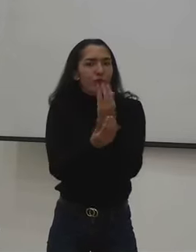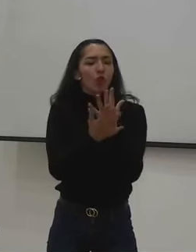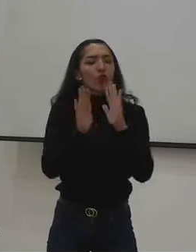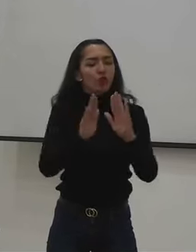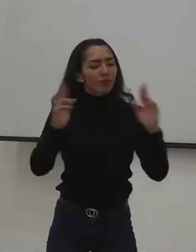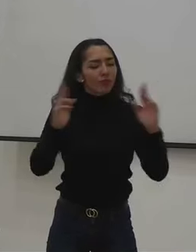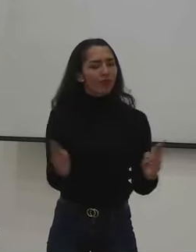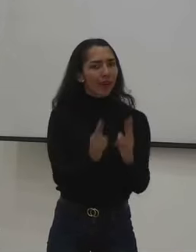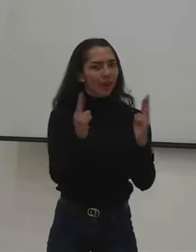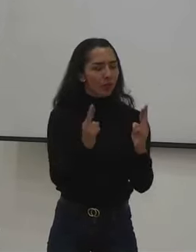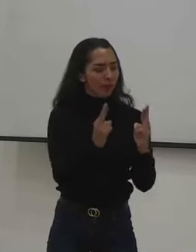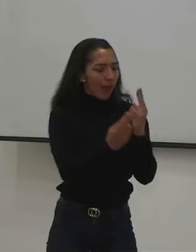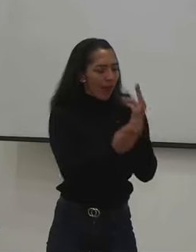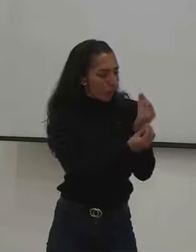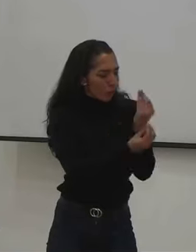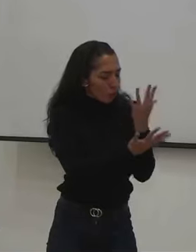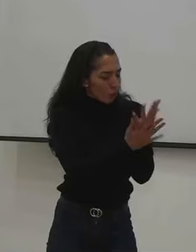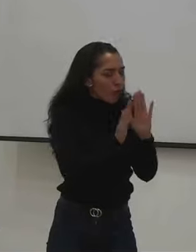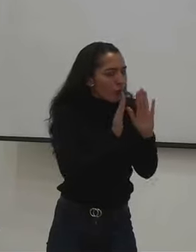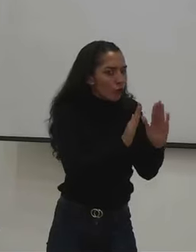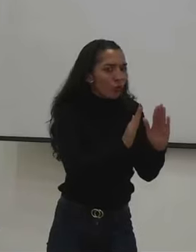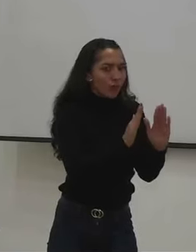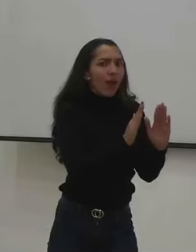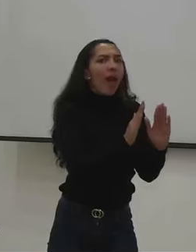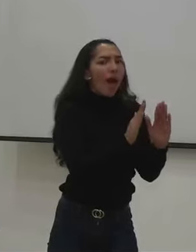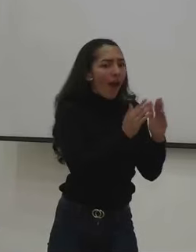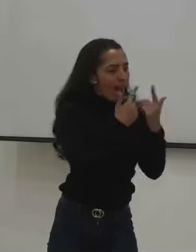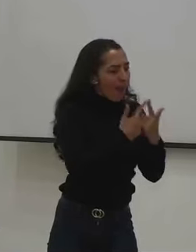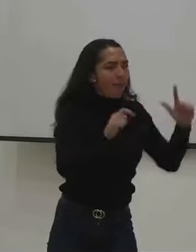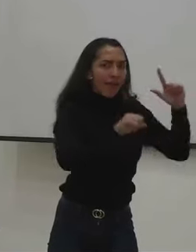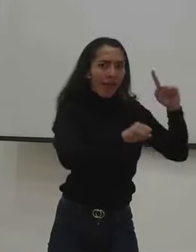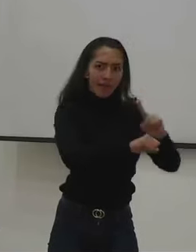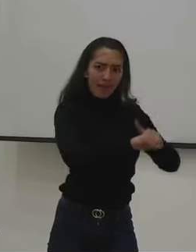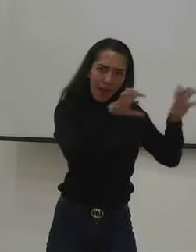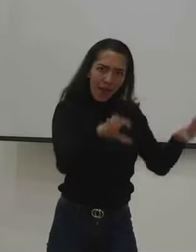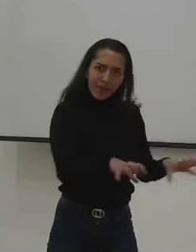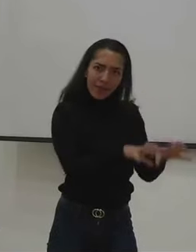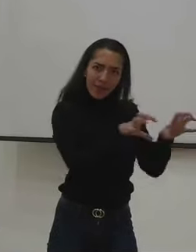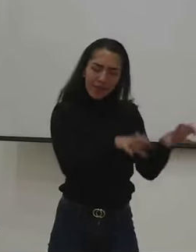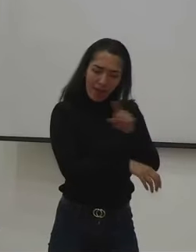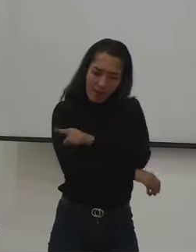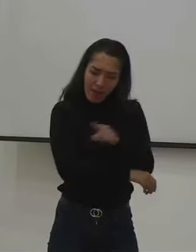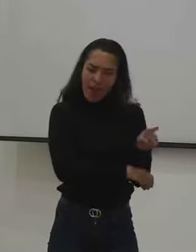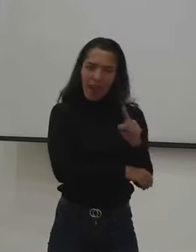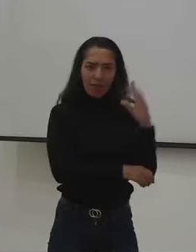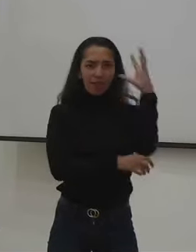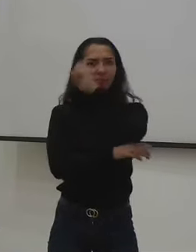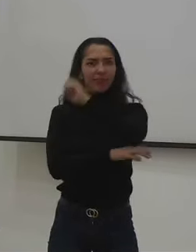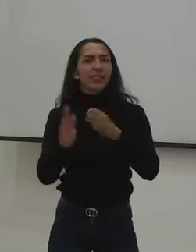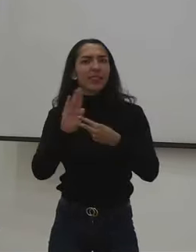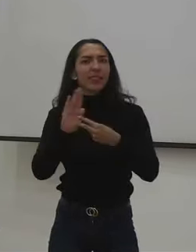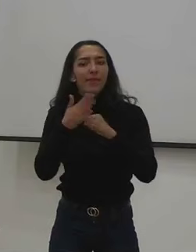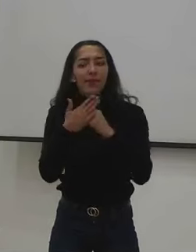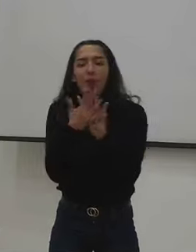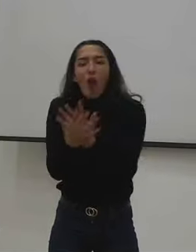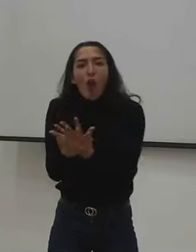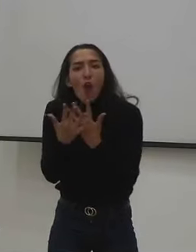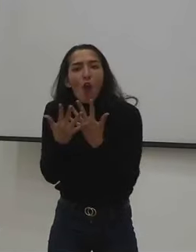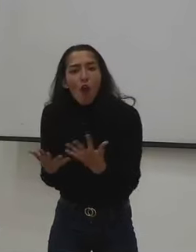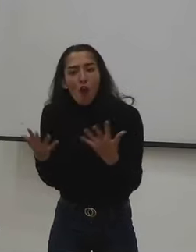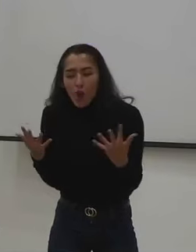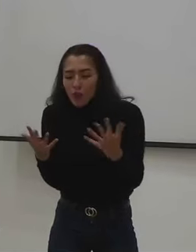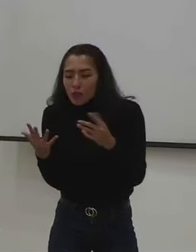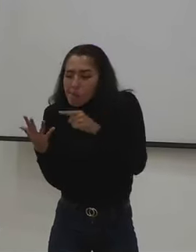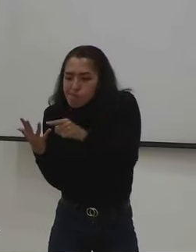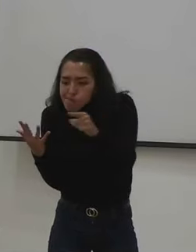física, entiéndase por infraestructura deportiva, recreativa para la actividad física, el conjunto de bienes inmuebles destinados